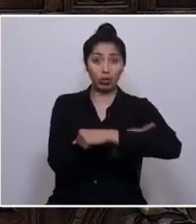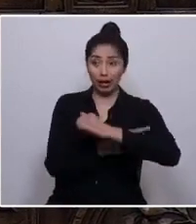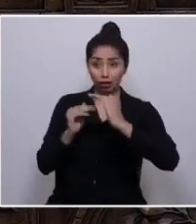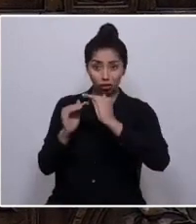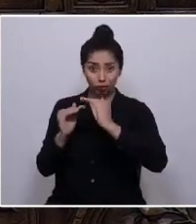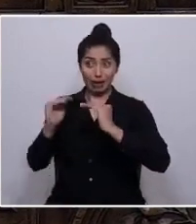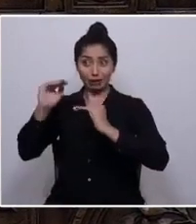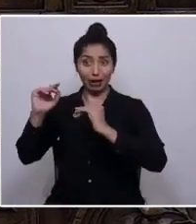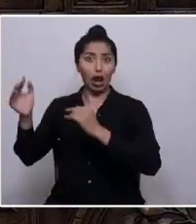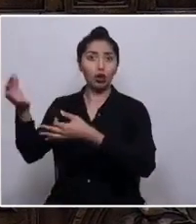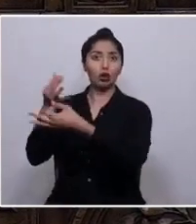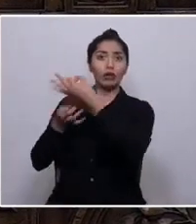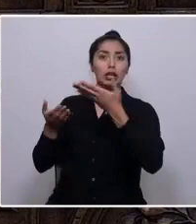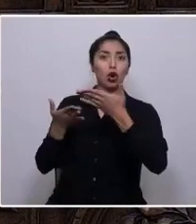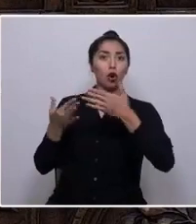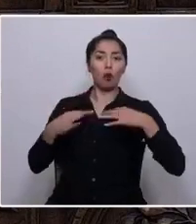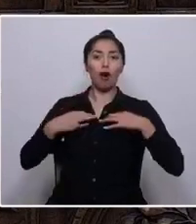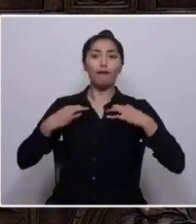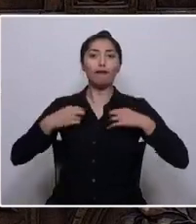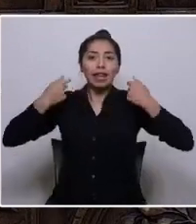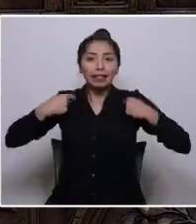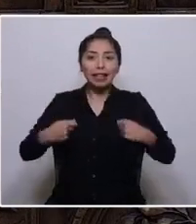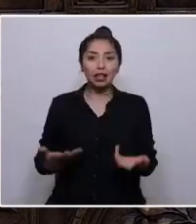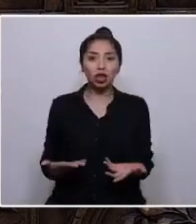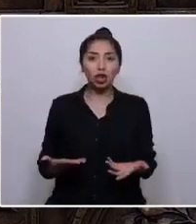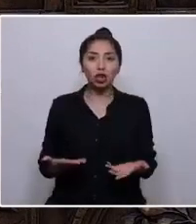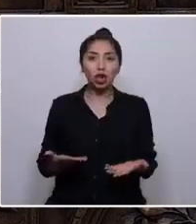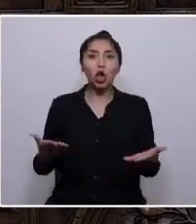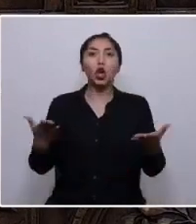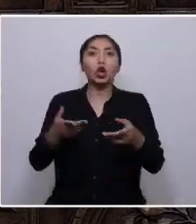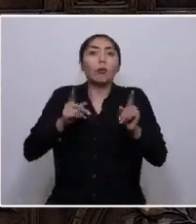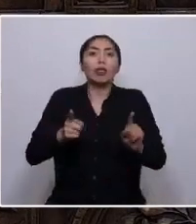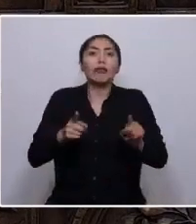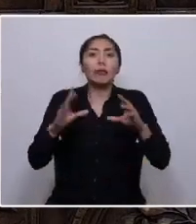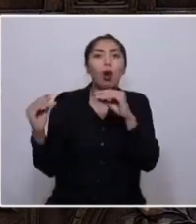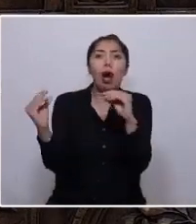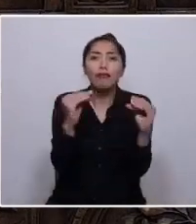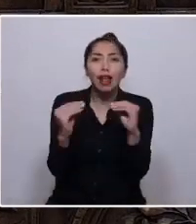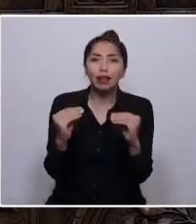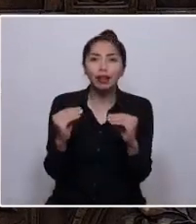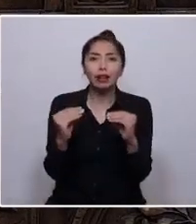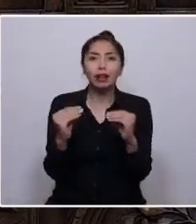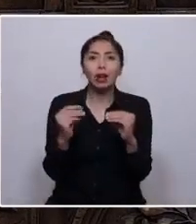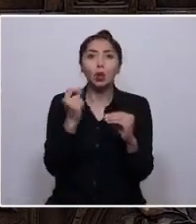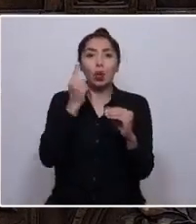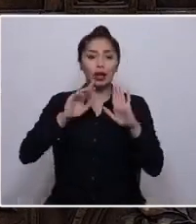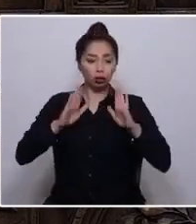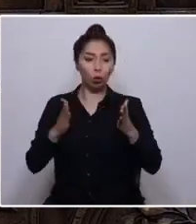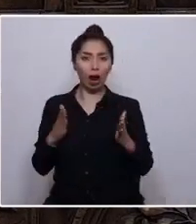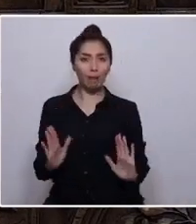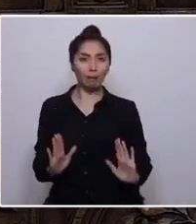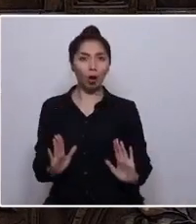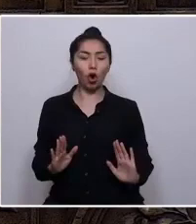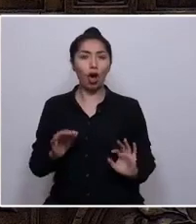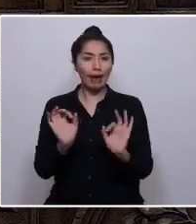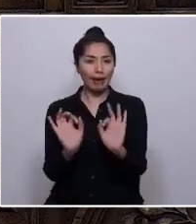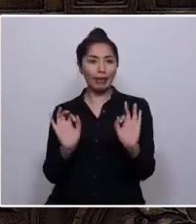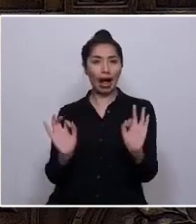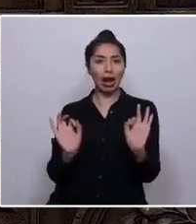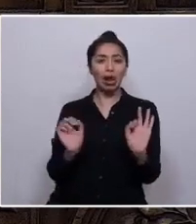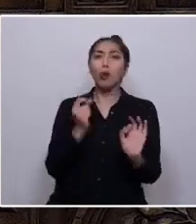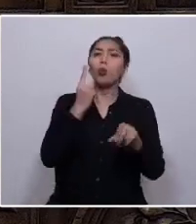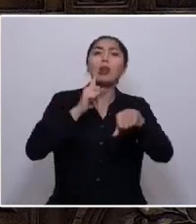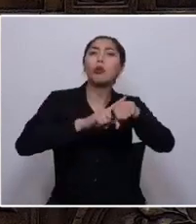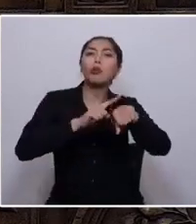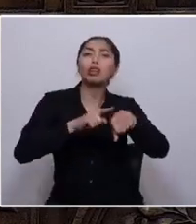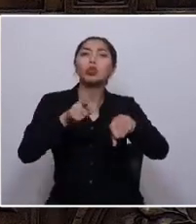dice cómo debemos vestirnos, cómo deberíamos hablar, cuál es el cuerpo ideal, el momento de tener hijos, el mismo